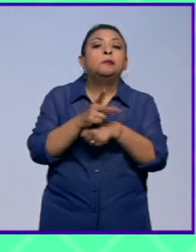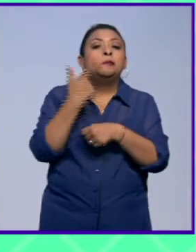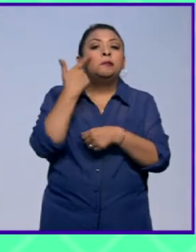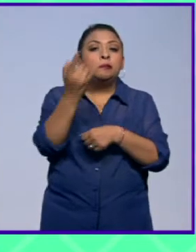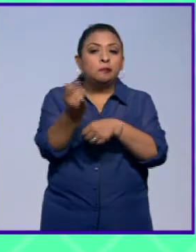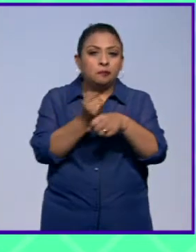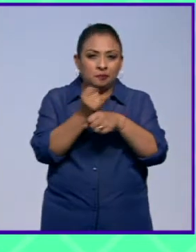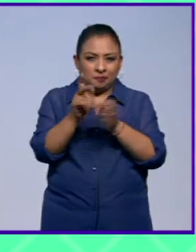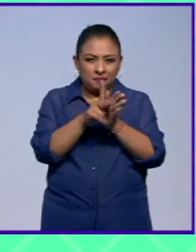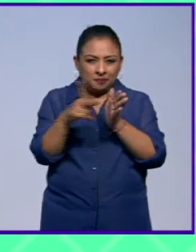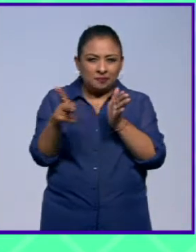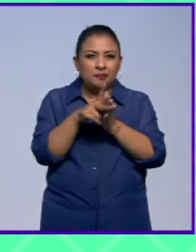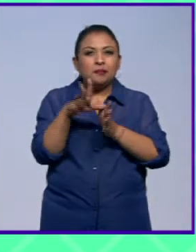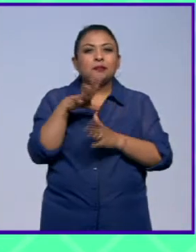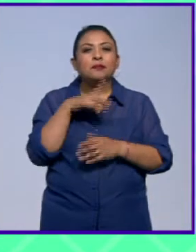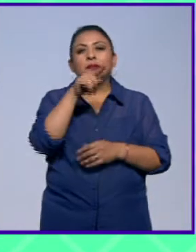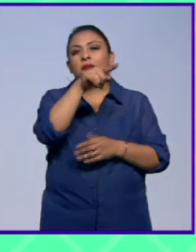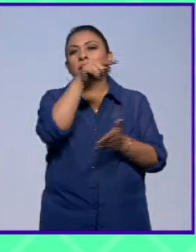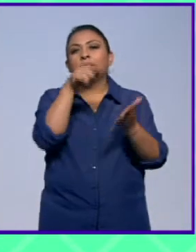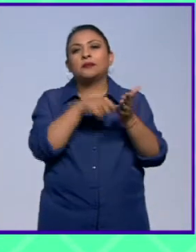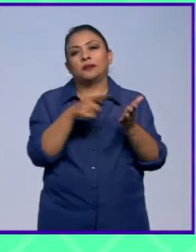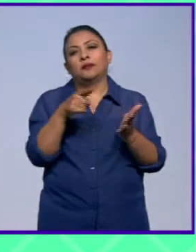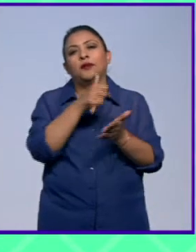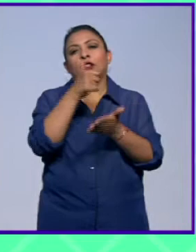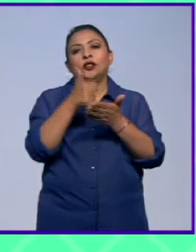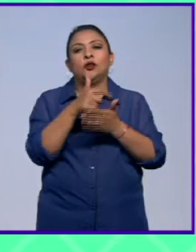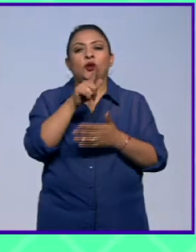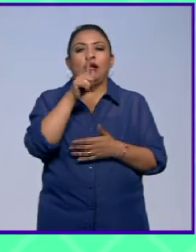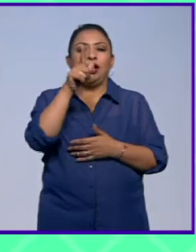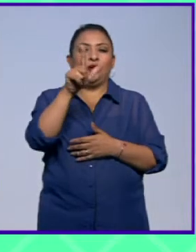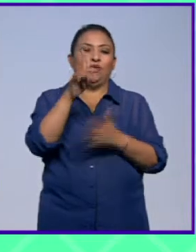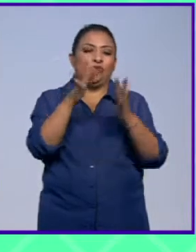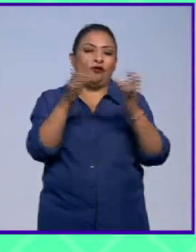ver ese reportaje que se generó allá en la Ciudad 2